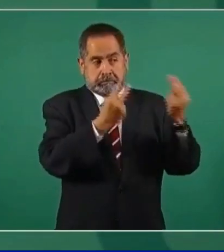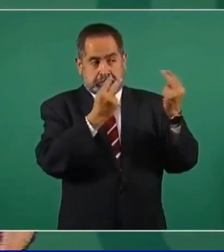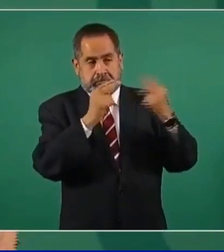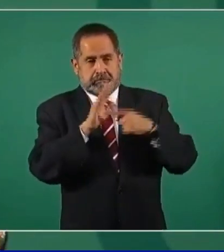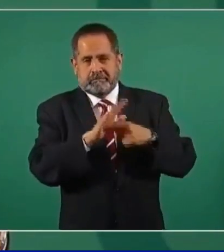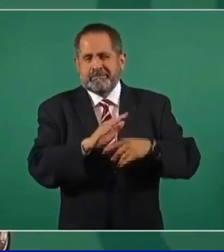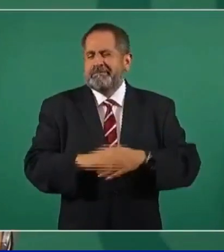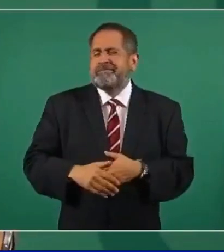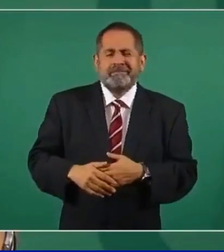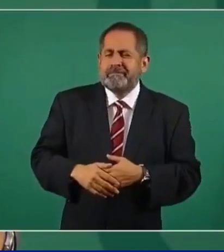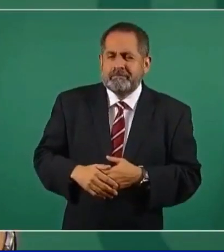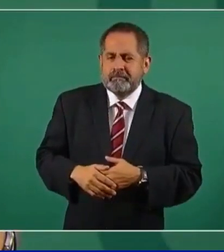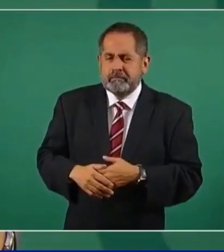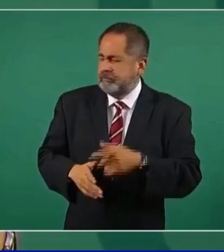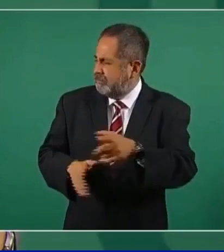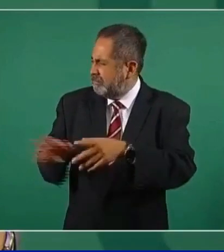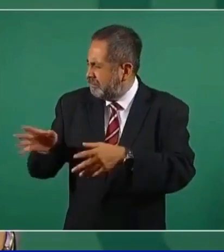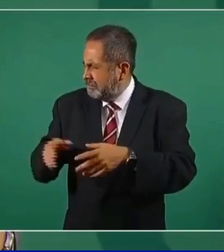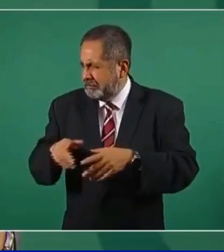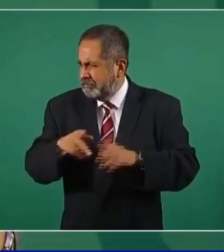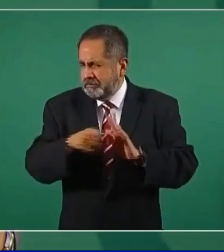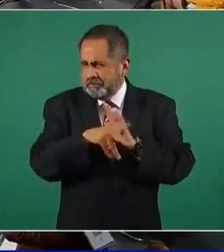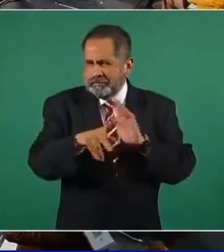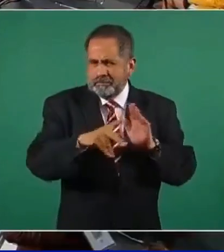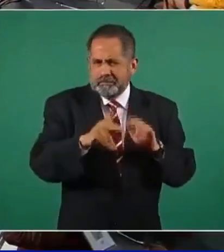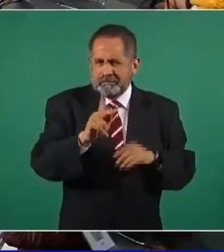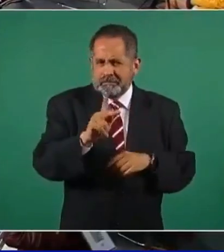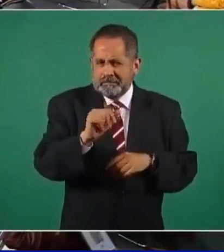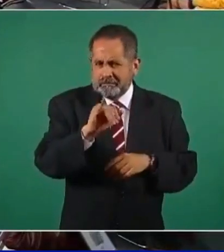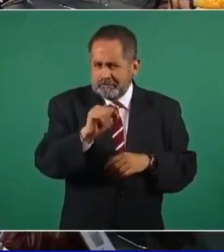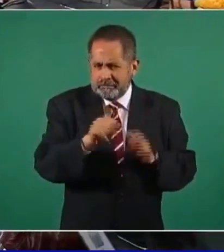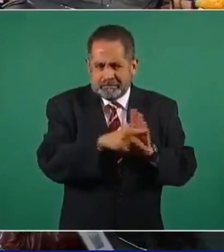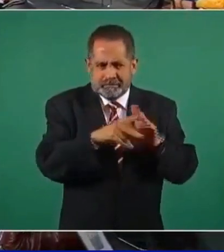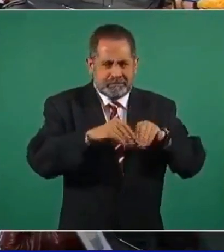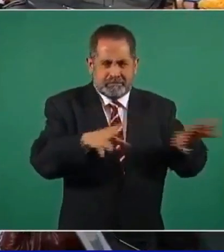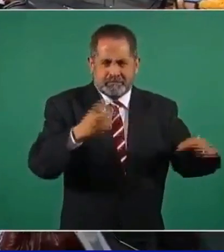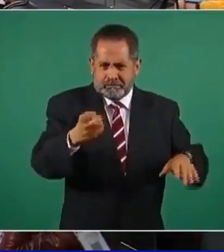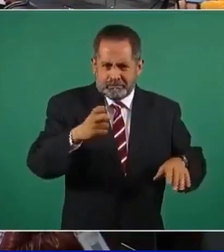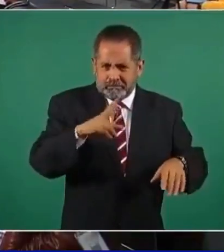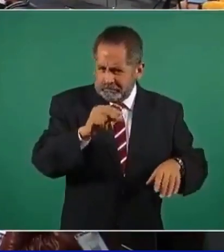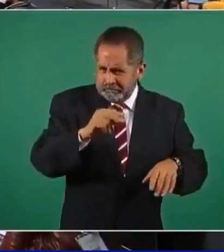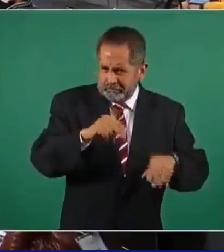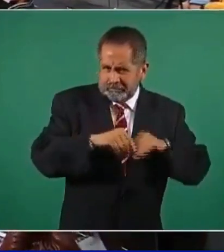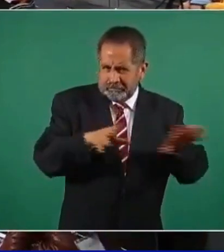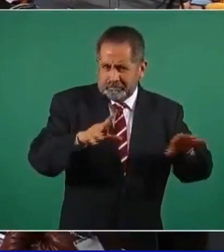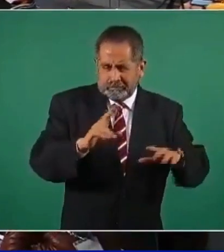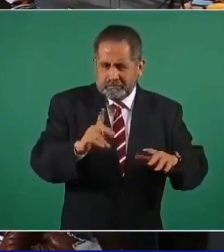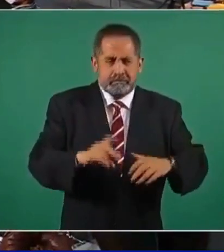Y por cierto, no fue ahora el país el que…